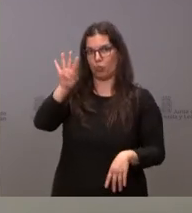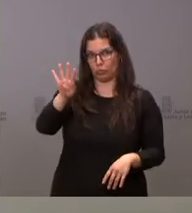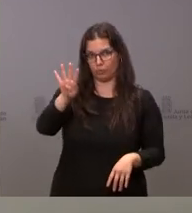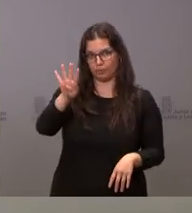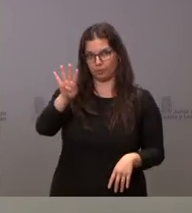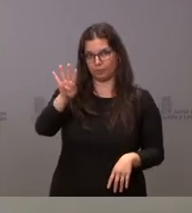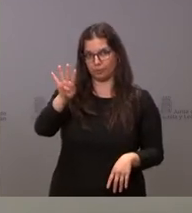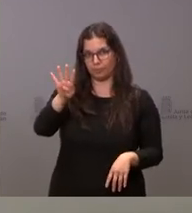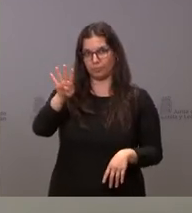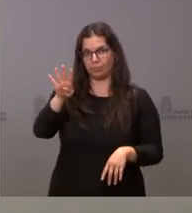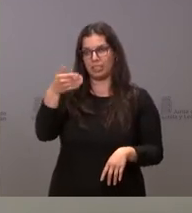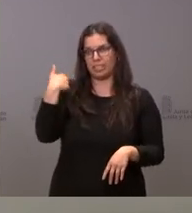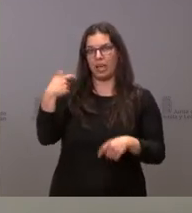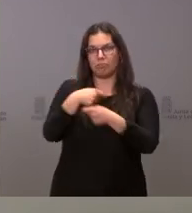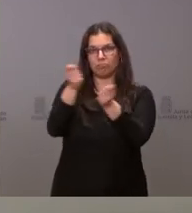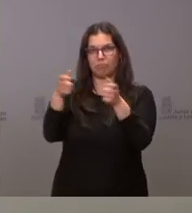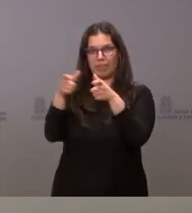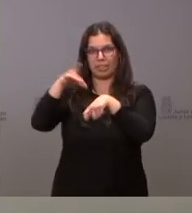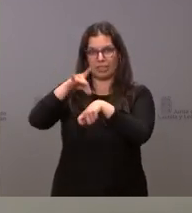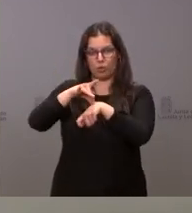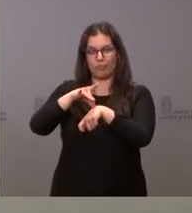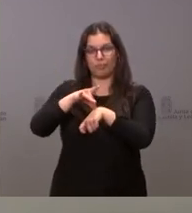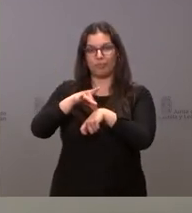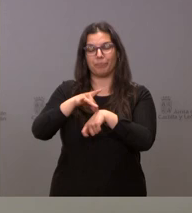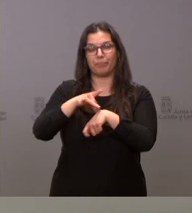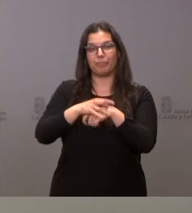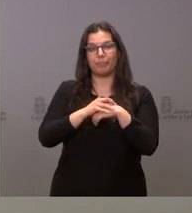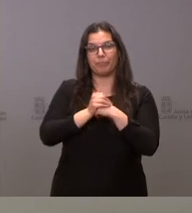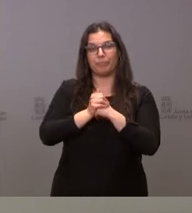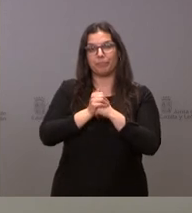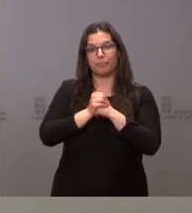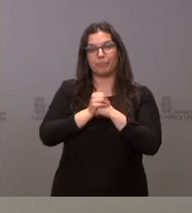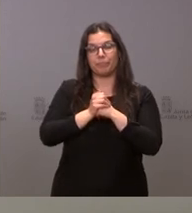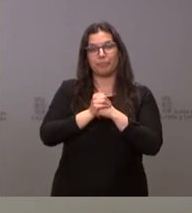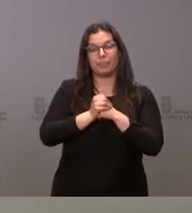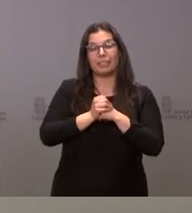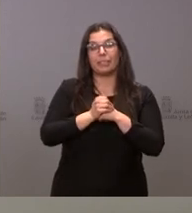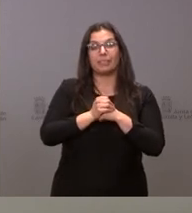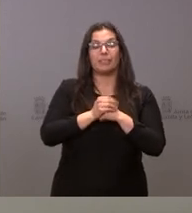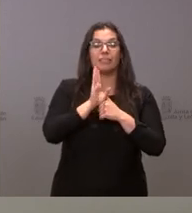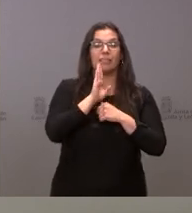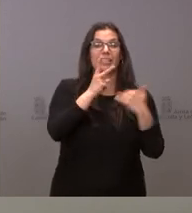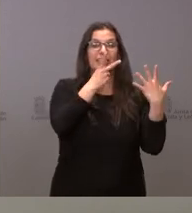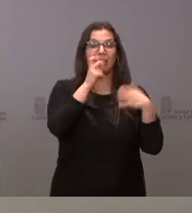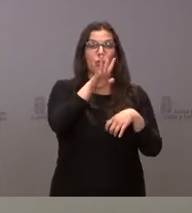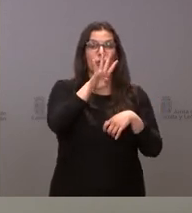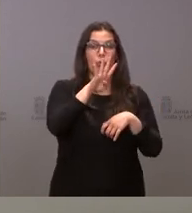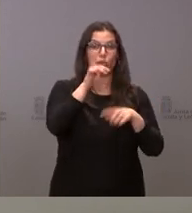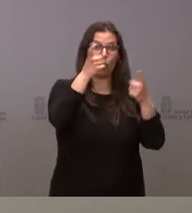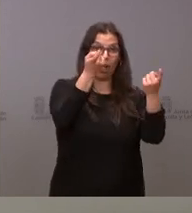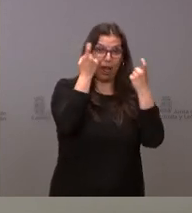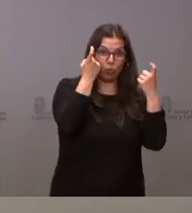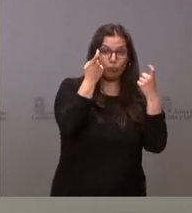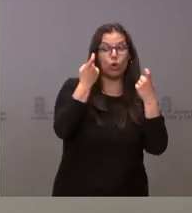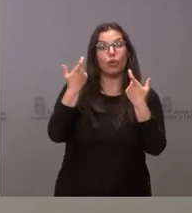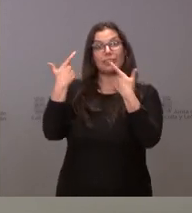otorgado hasta el día de hoy, y en el caso de los 754 alumnos, en